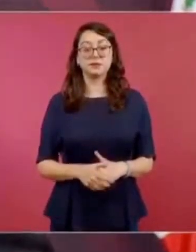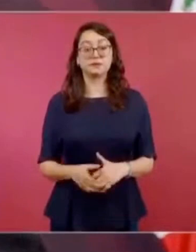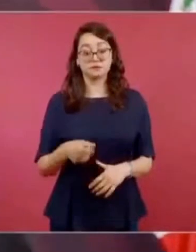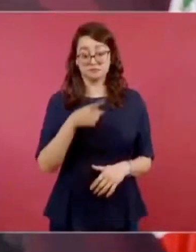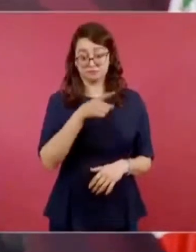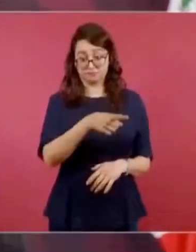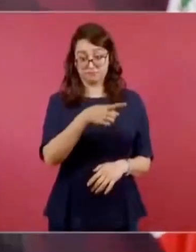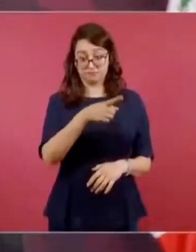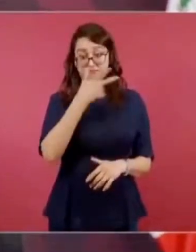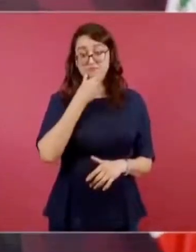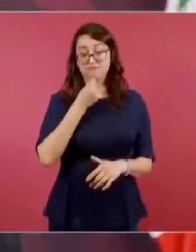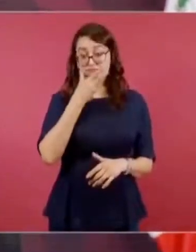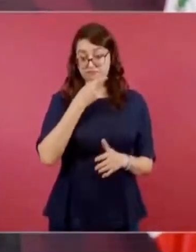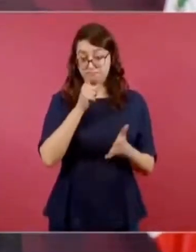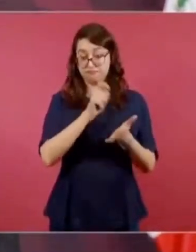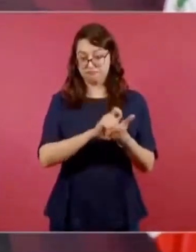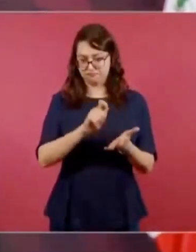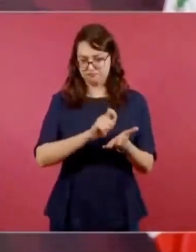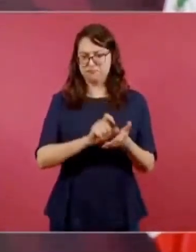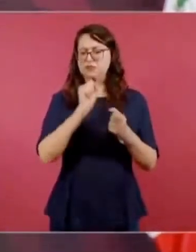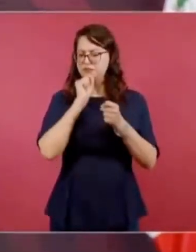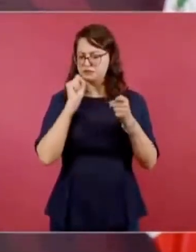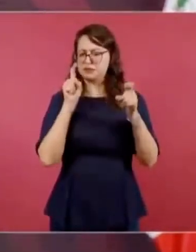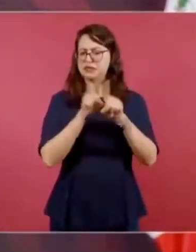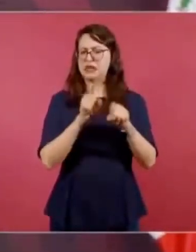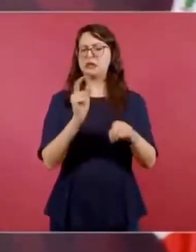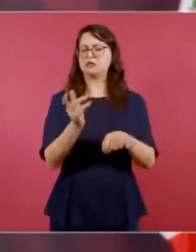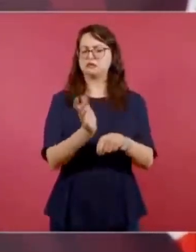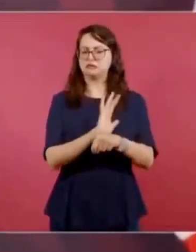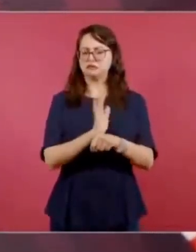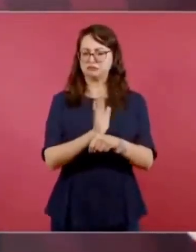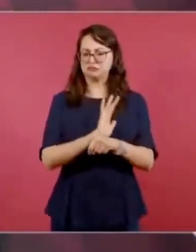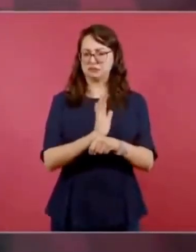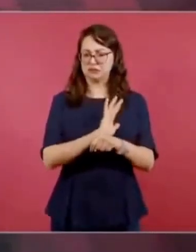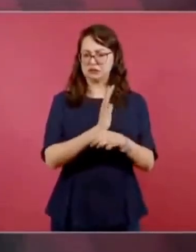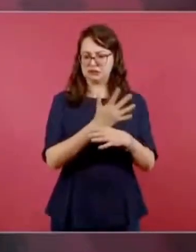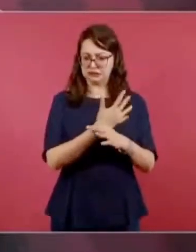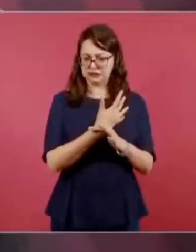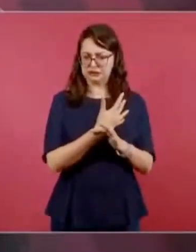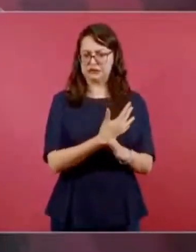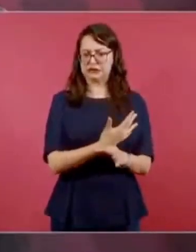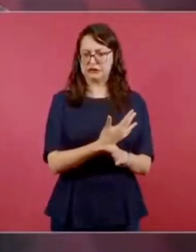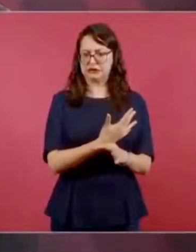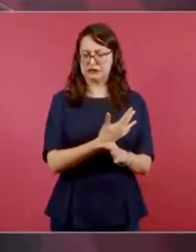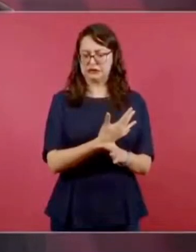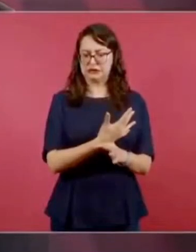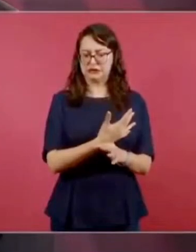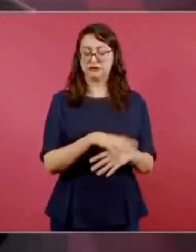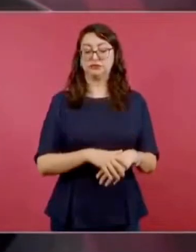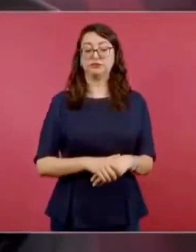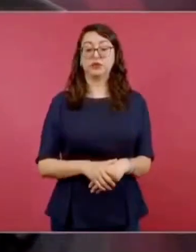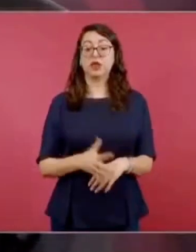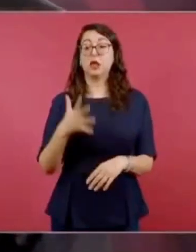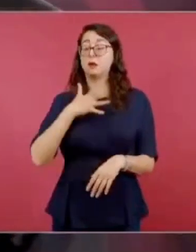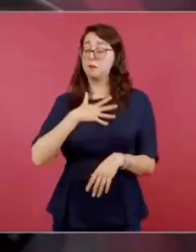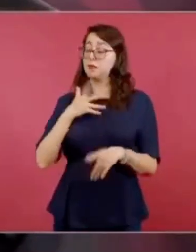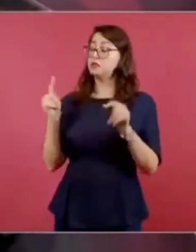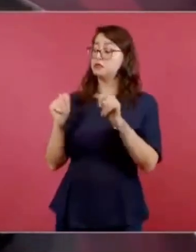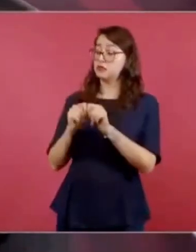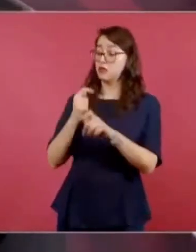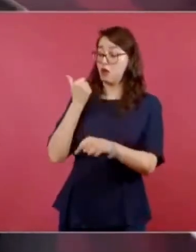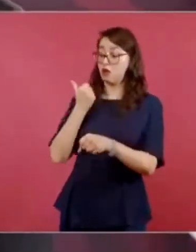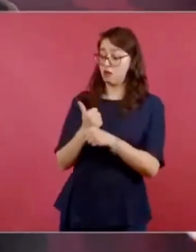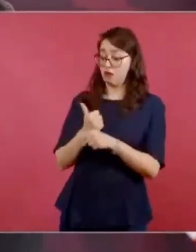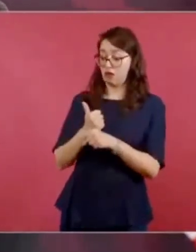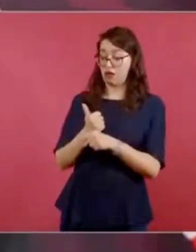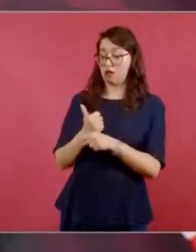Herrera y gran escritor da a conocer que su tío abuelo,